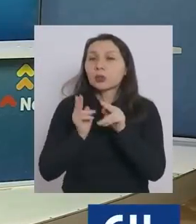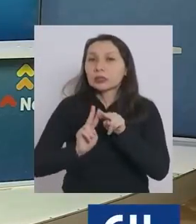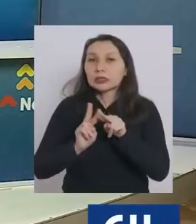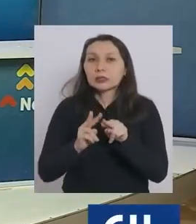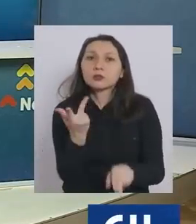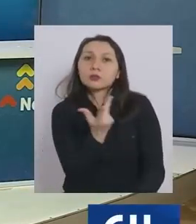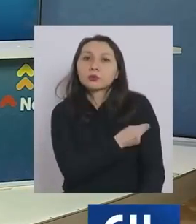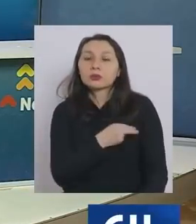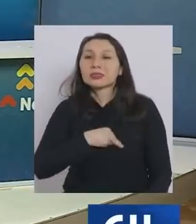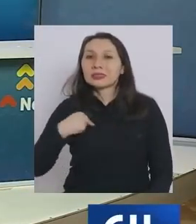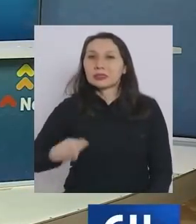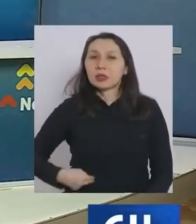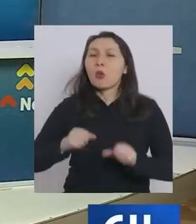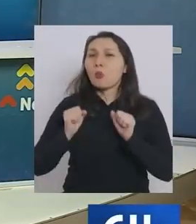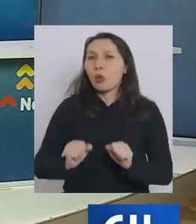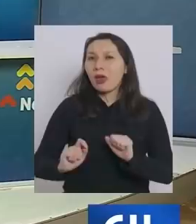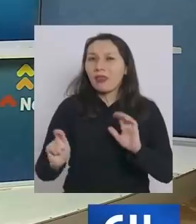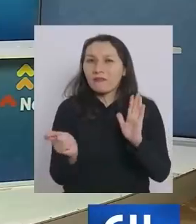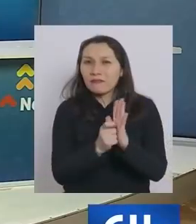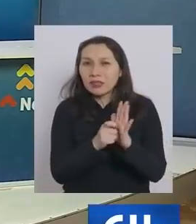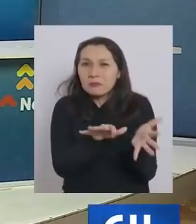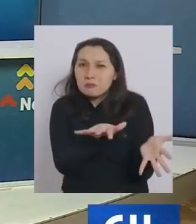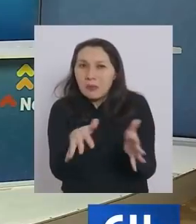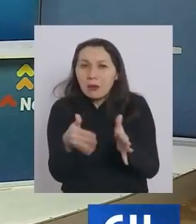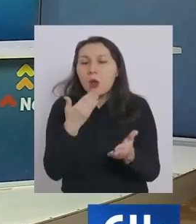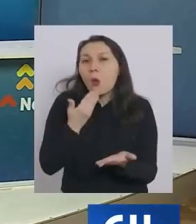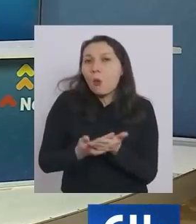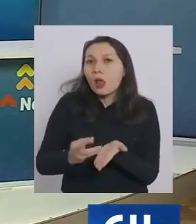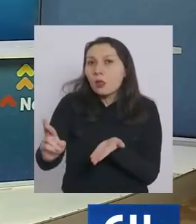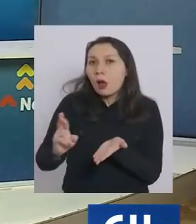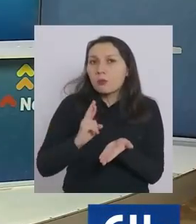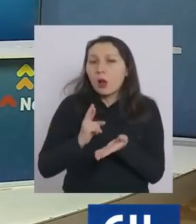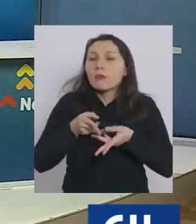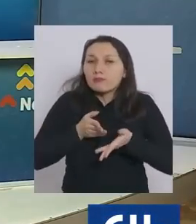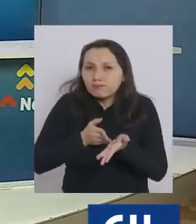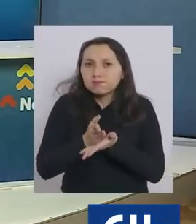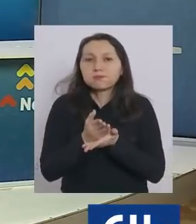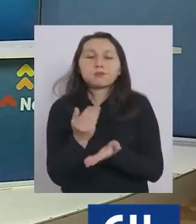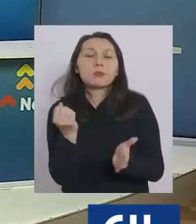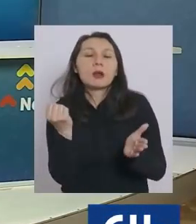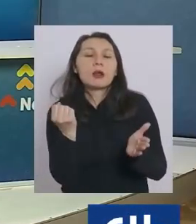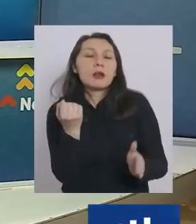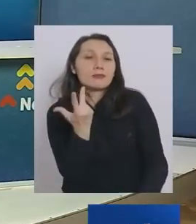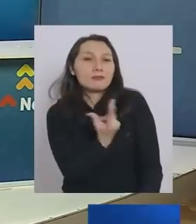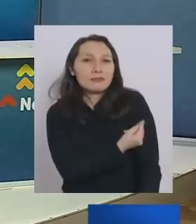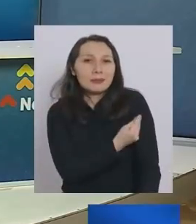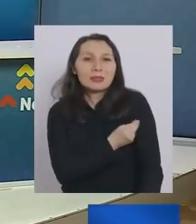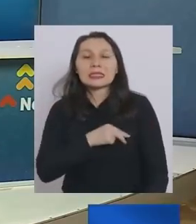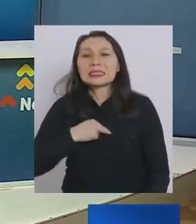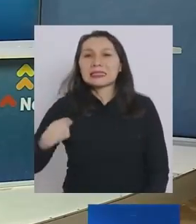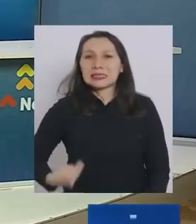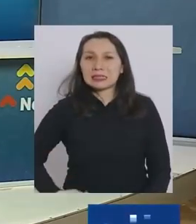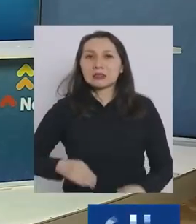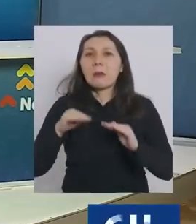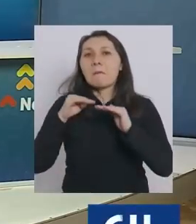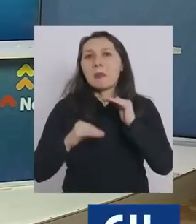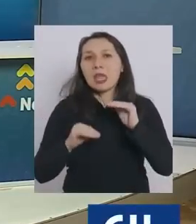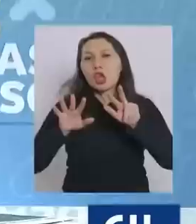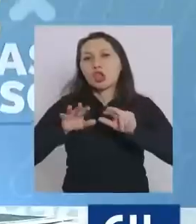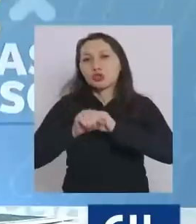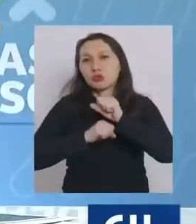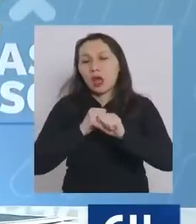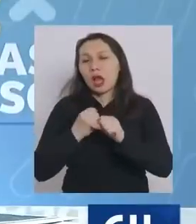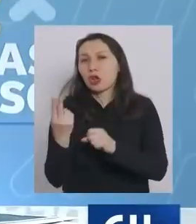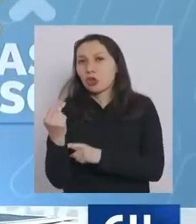haciendo con la dosis Sinovac se puede tener una fecha más o menos estimativa de cuándo se podría empezar a vacunar con Sinovac a los menores de 18 o 12